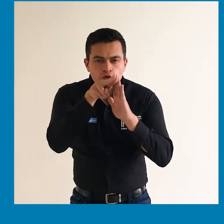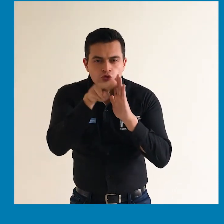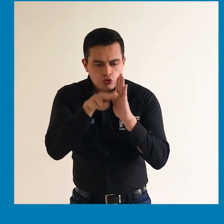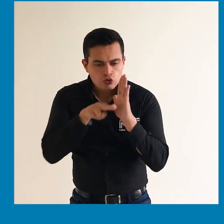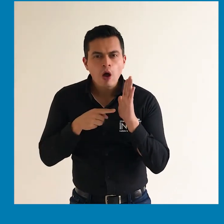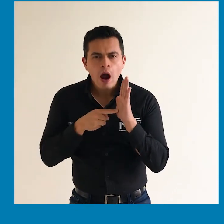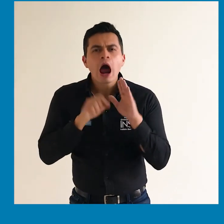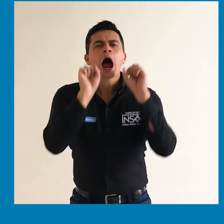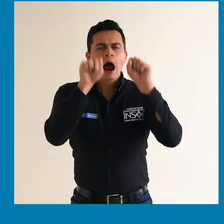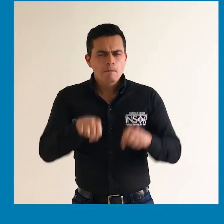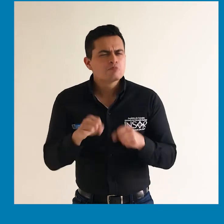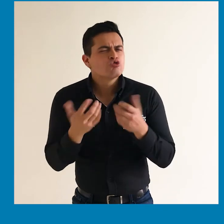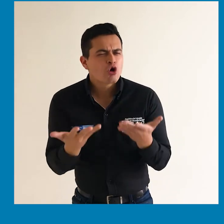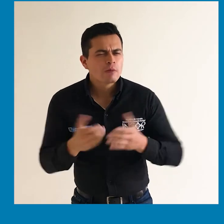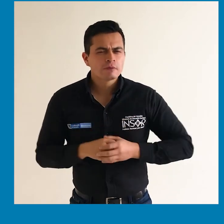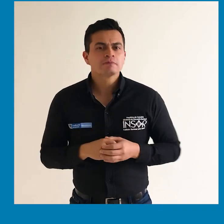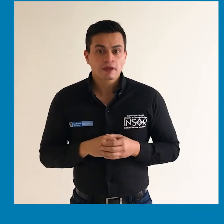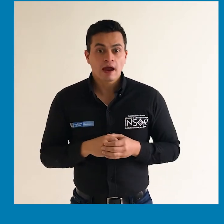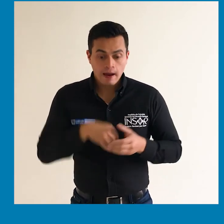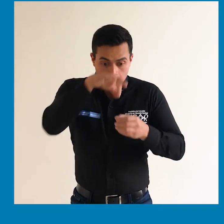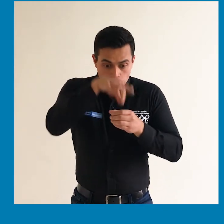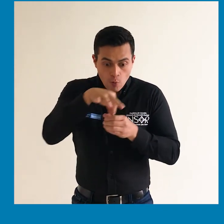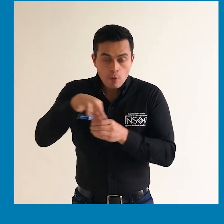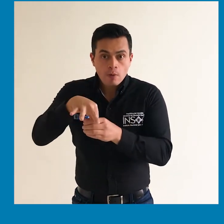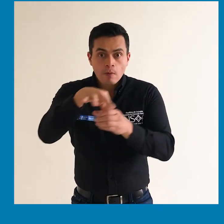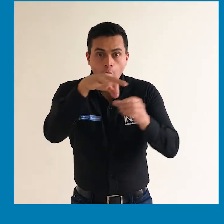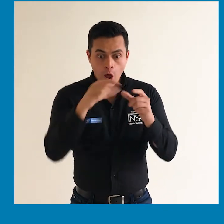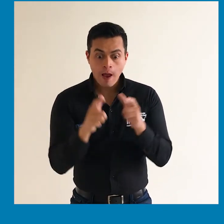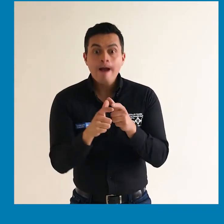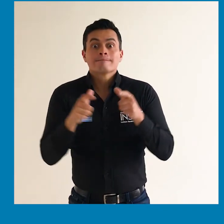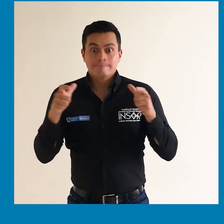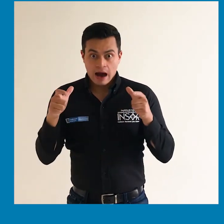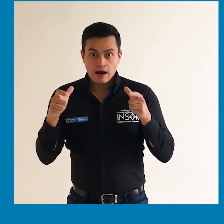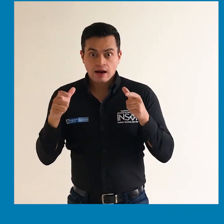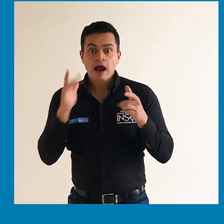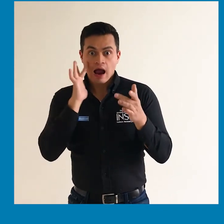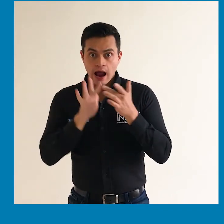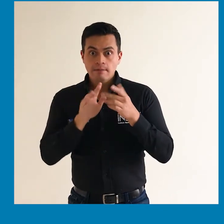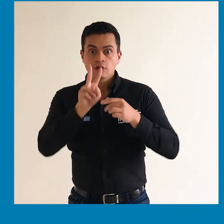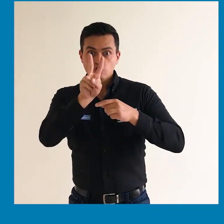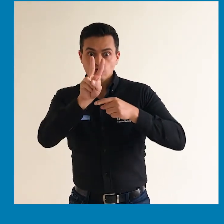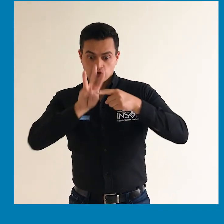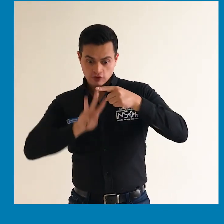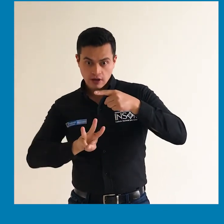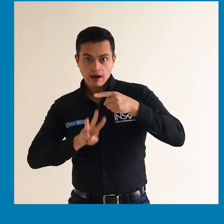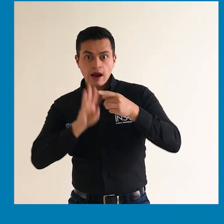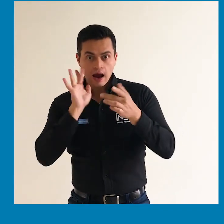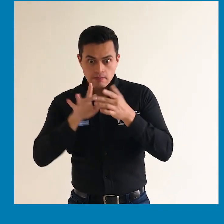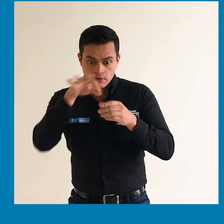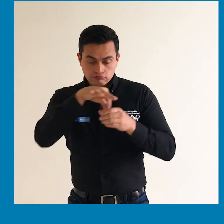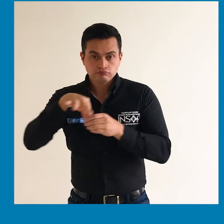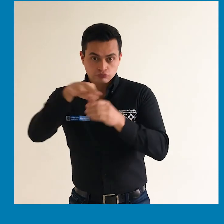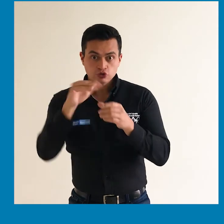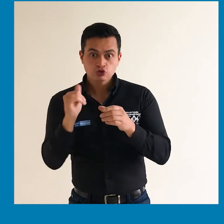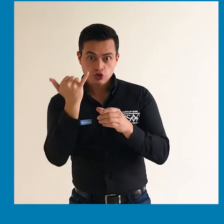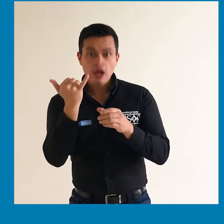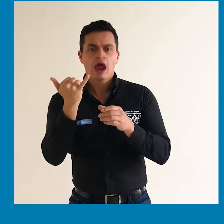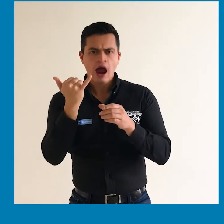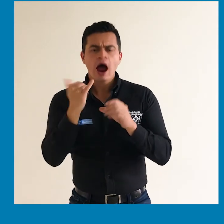Cuando se trate de aprobar el reglamento interno, se requerirá el voto afirmativo de las dos terceras partes de los integrantes.